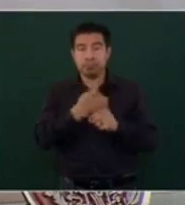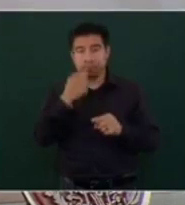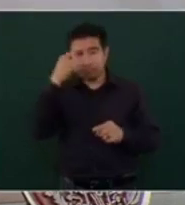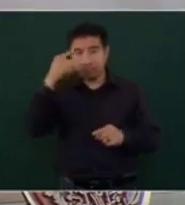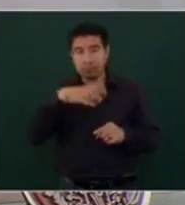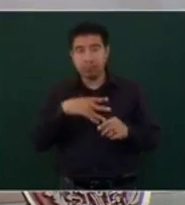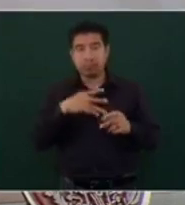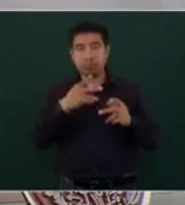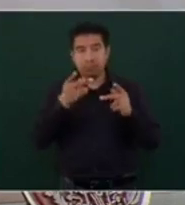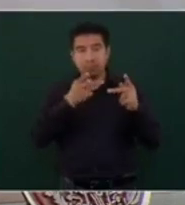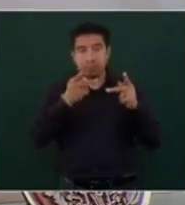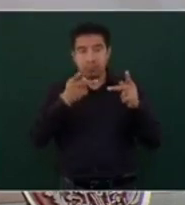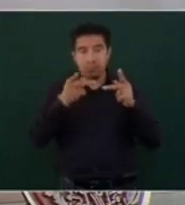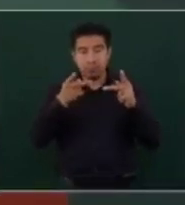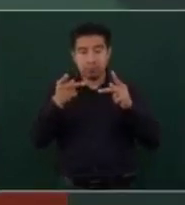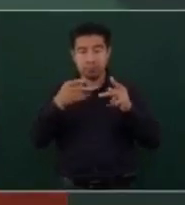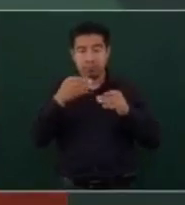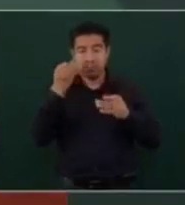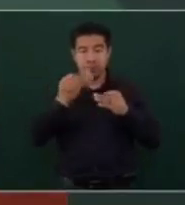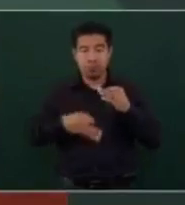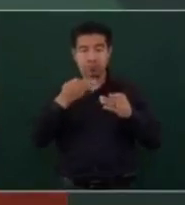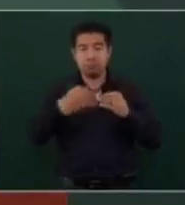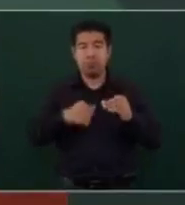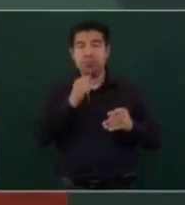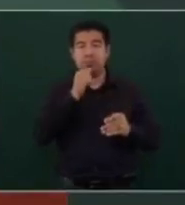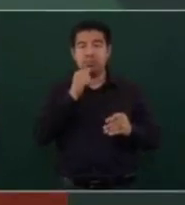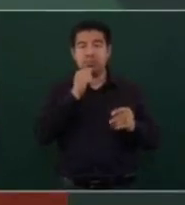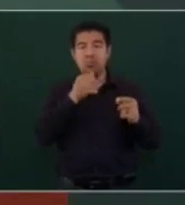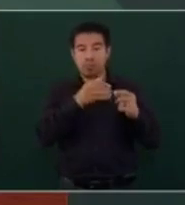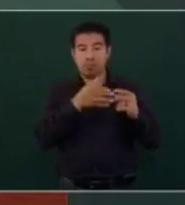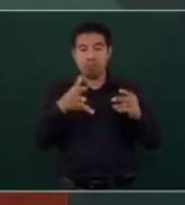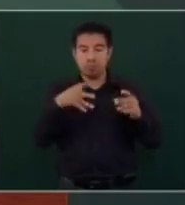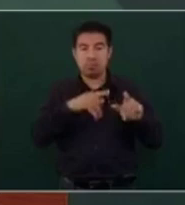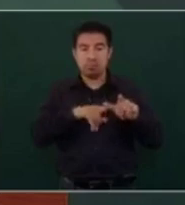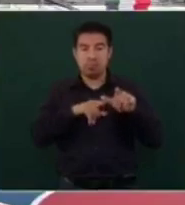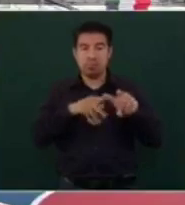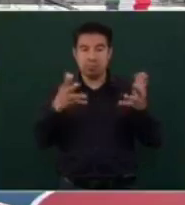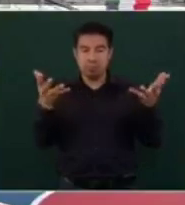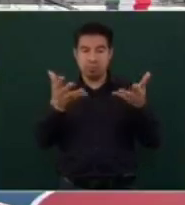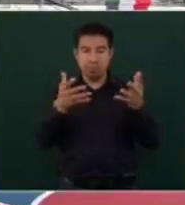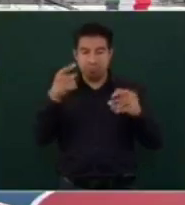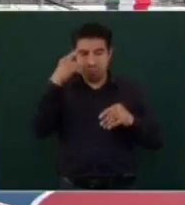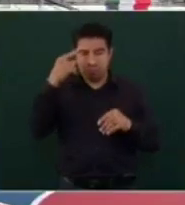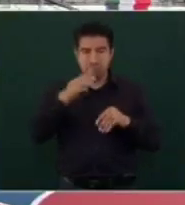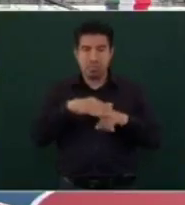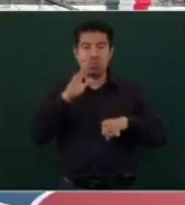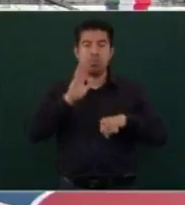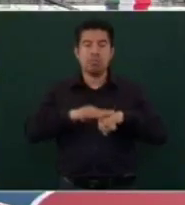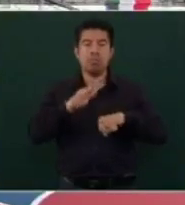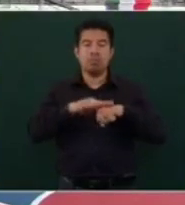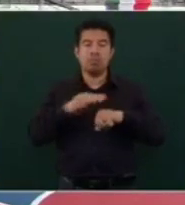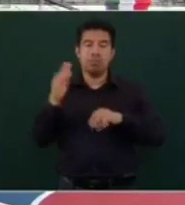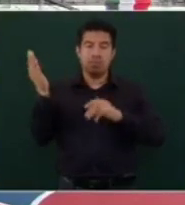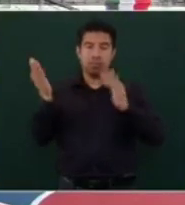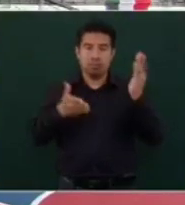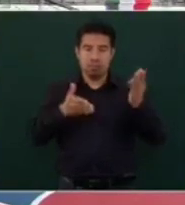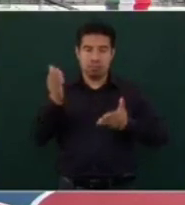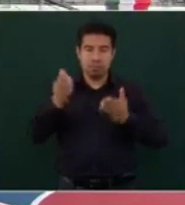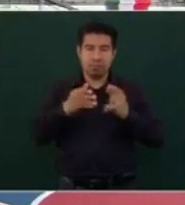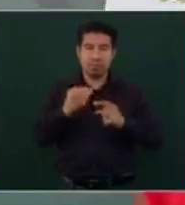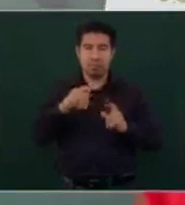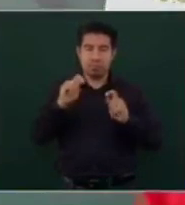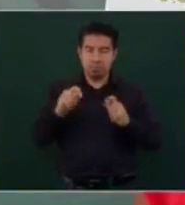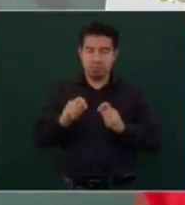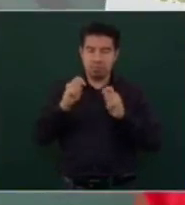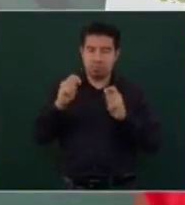los procedimientos que aún faltan se va a seguir haciendo, van a seguir viniendo los compañeros